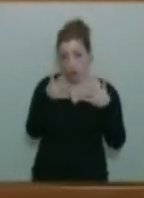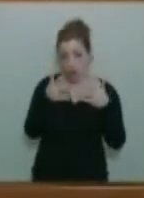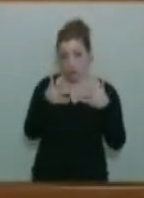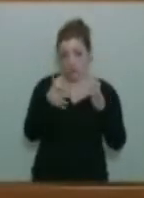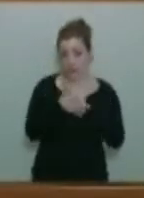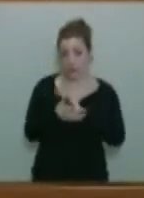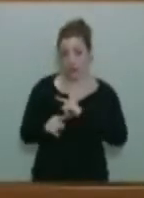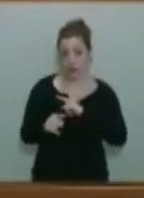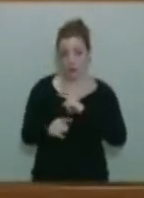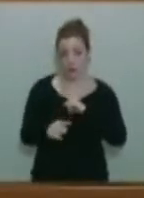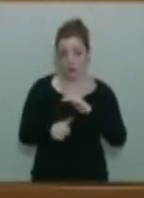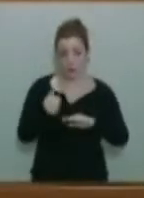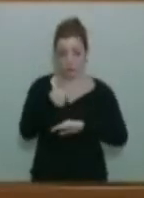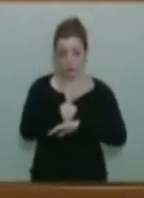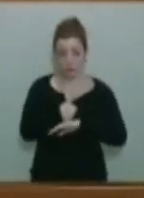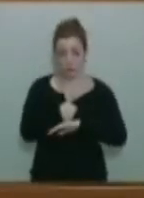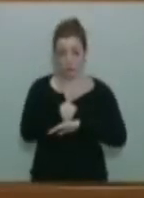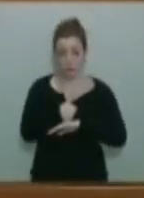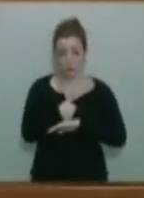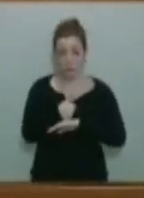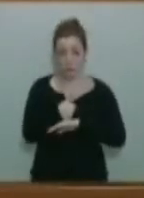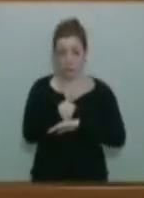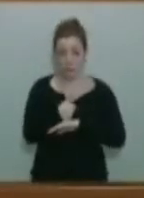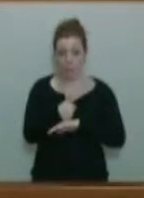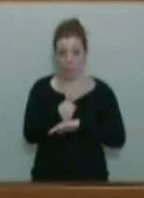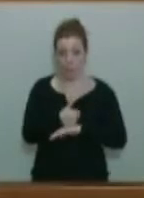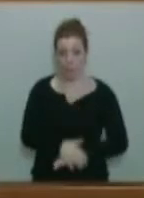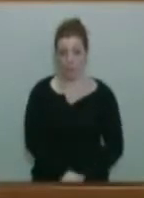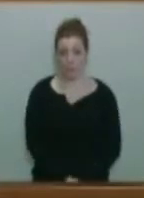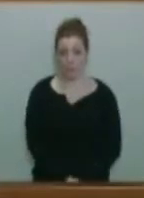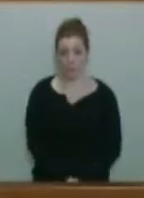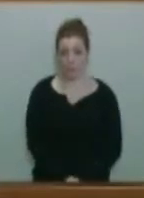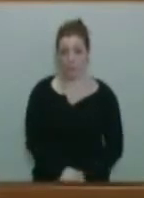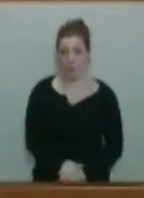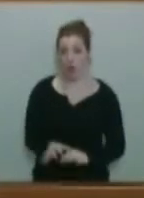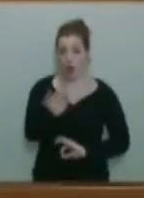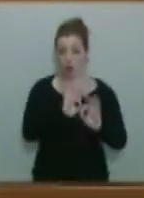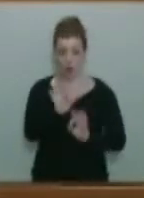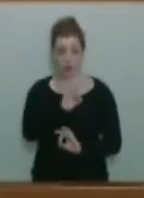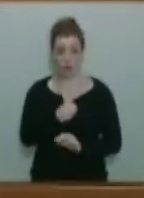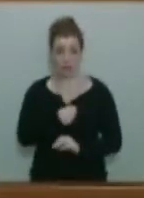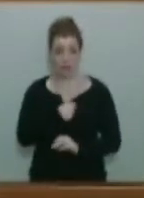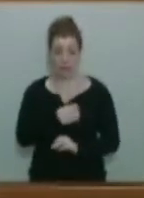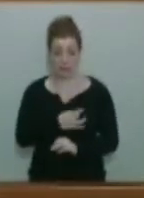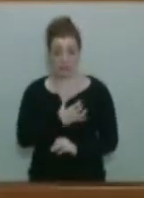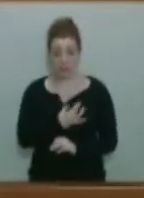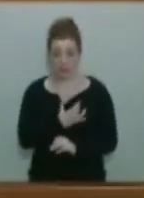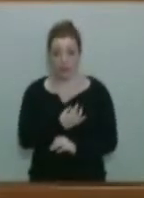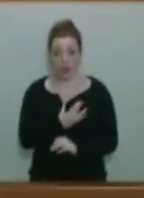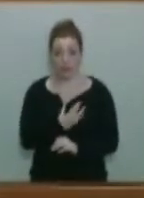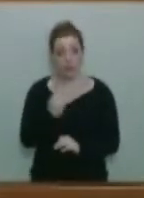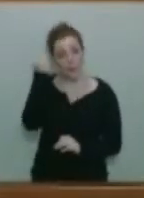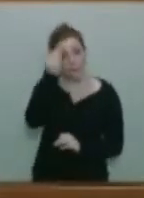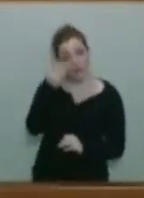de ese nuevo servicio público, estén presentes las organizaciones sindicales más representativas. Nos parece que hay otros ámbitos donde esa